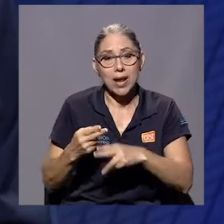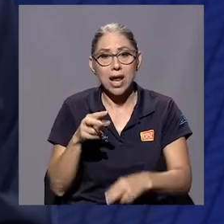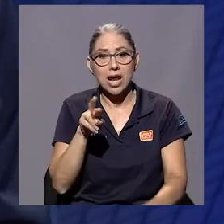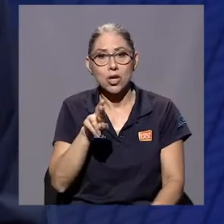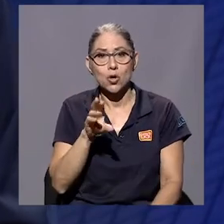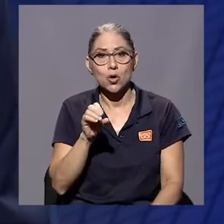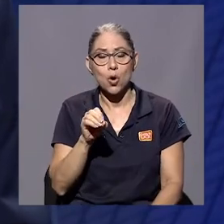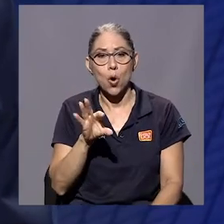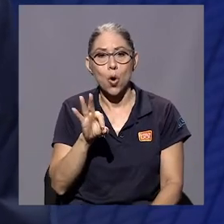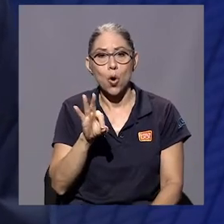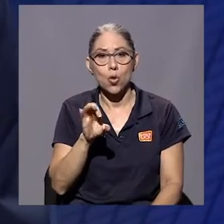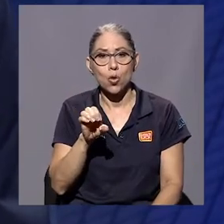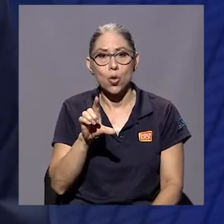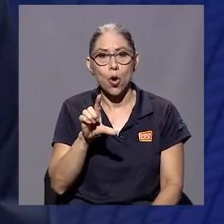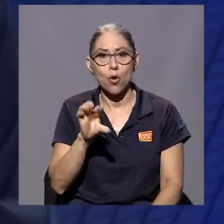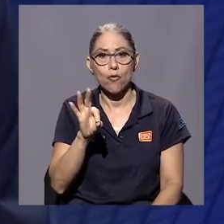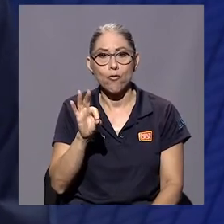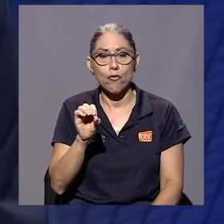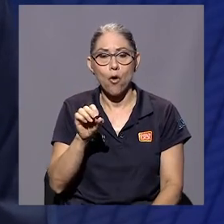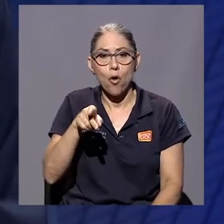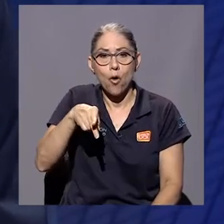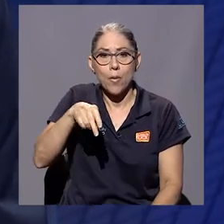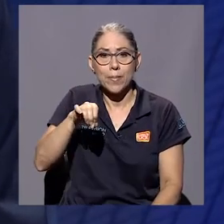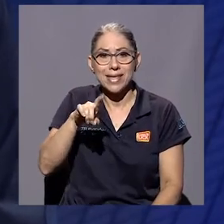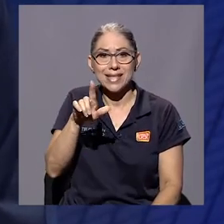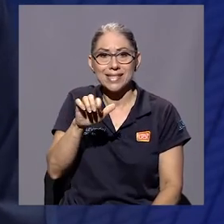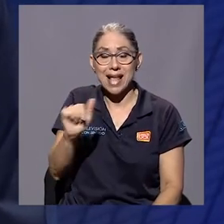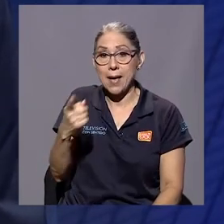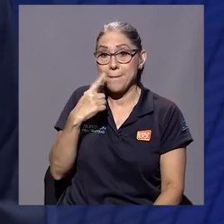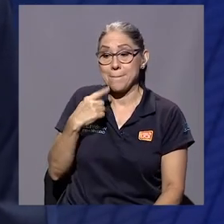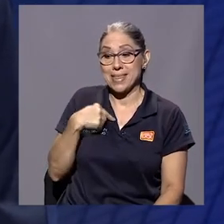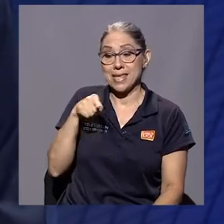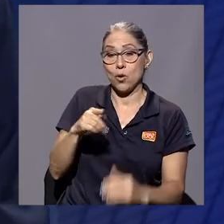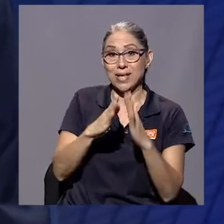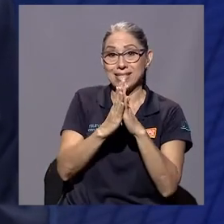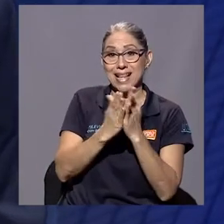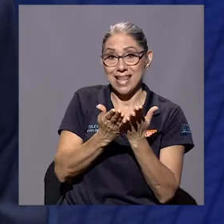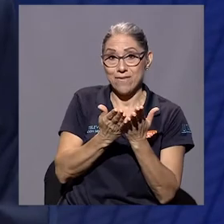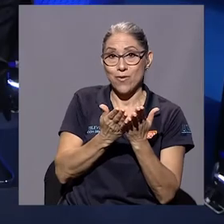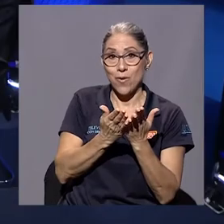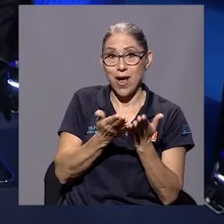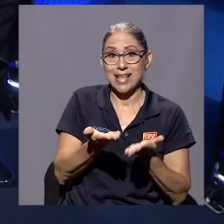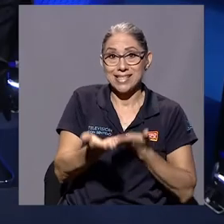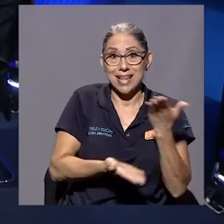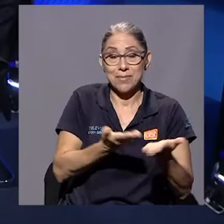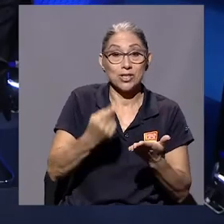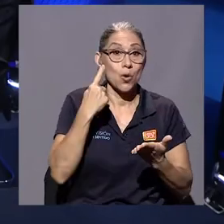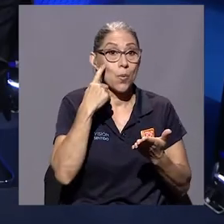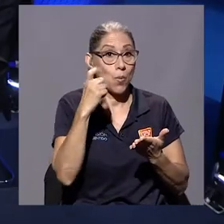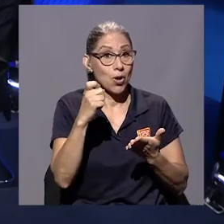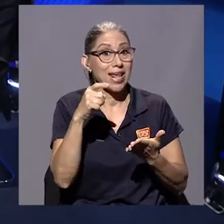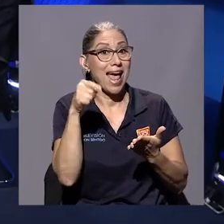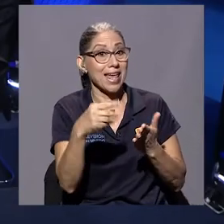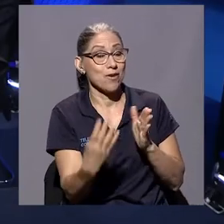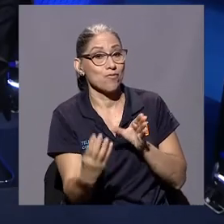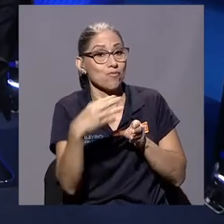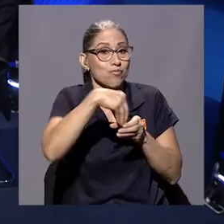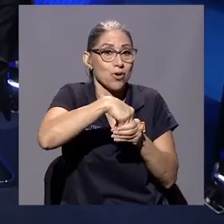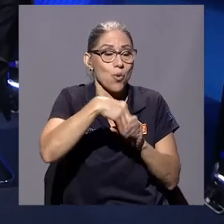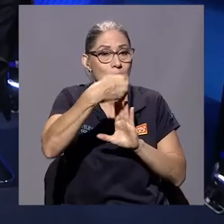Pisa, que ese texto les había servido de base para, hay un capítulo en la ley de jurisdicción constitucional,